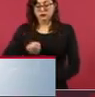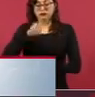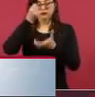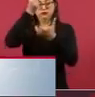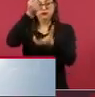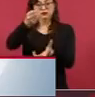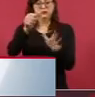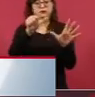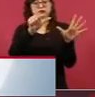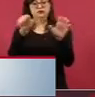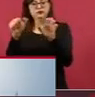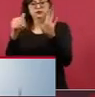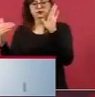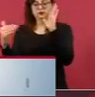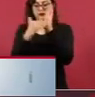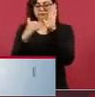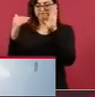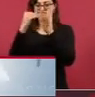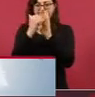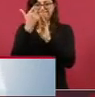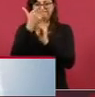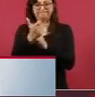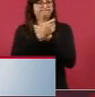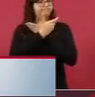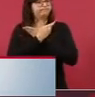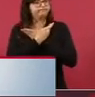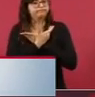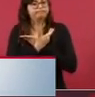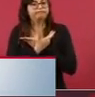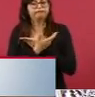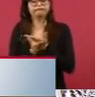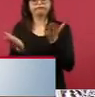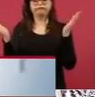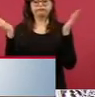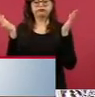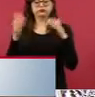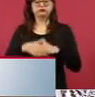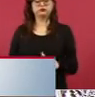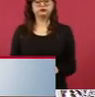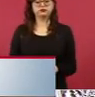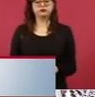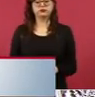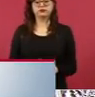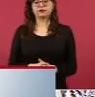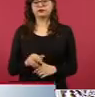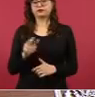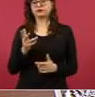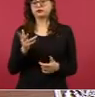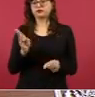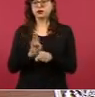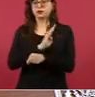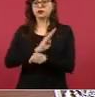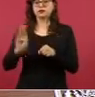millones de pesos para beneficios de 25 millones